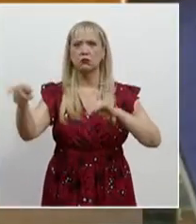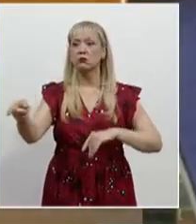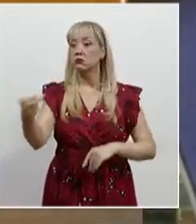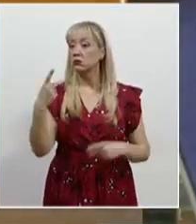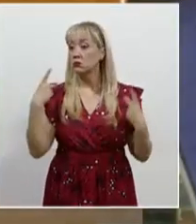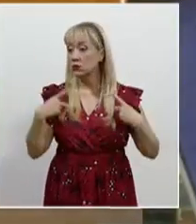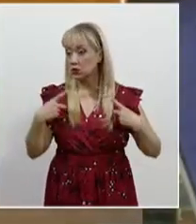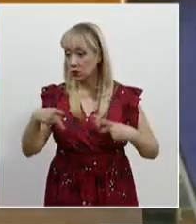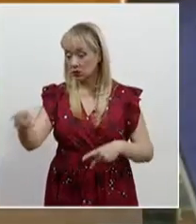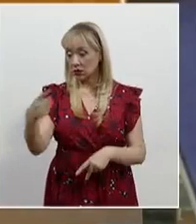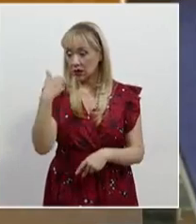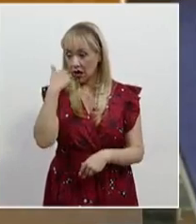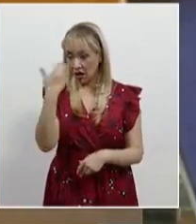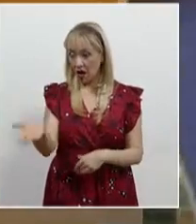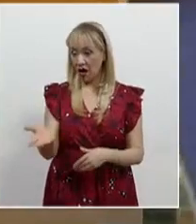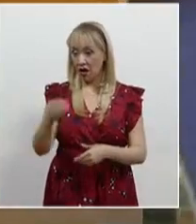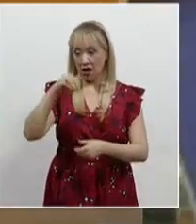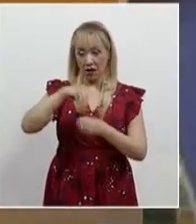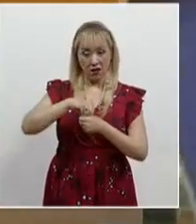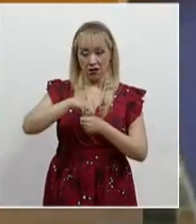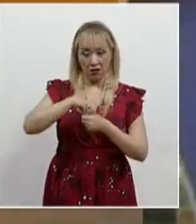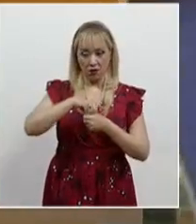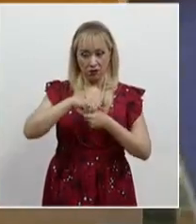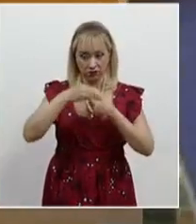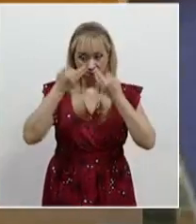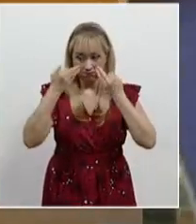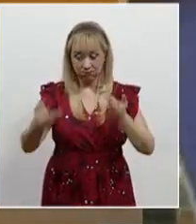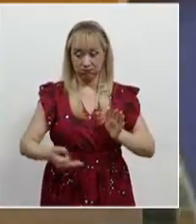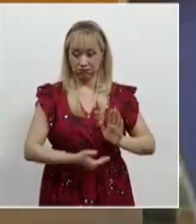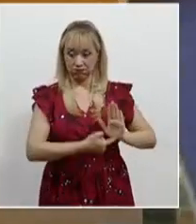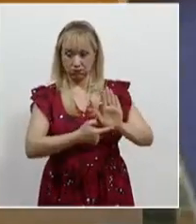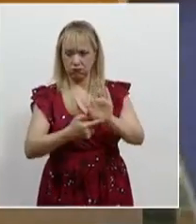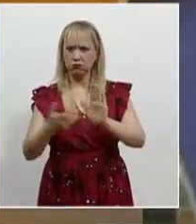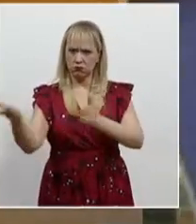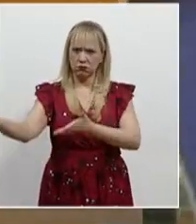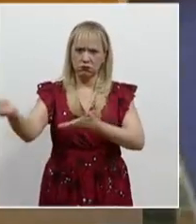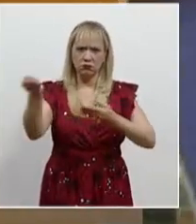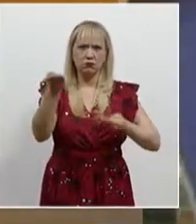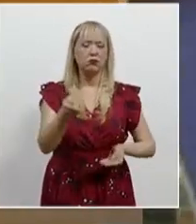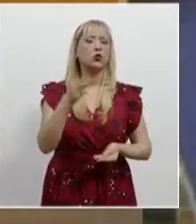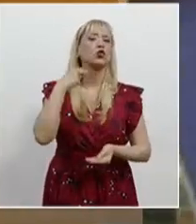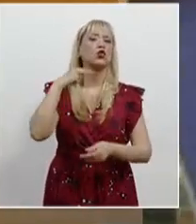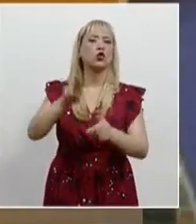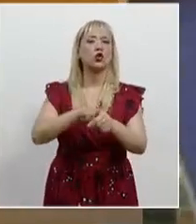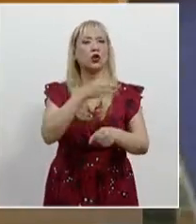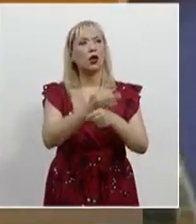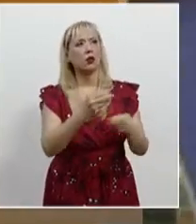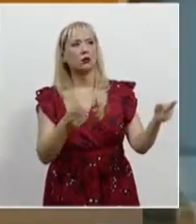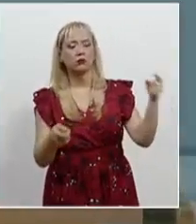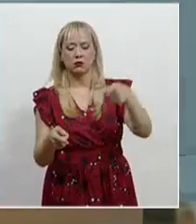decida levantar su secreto, como ocurrió en el caso, y quedó asentado ante la fe de un notario público.